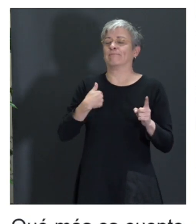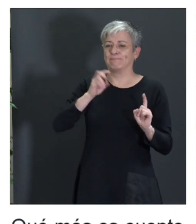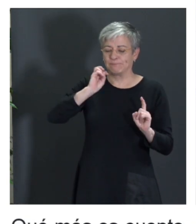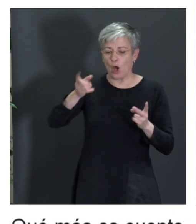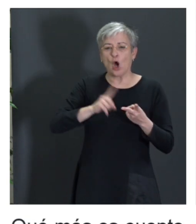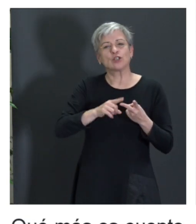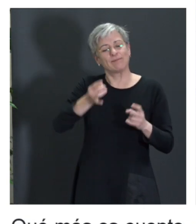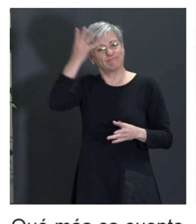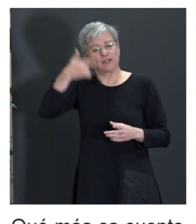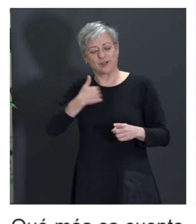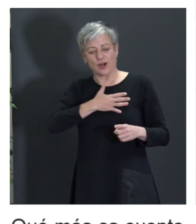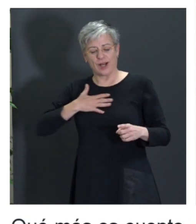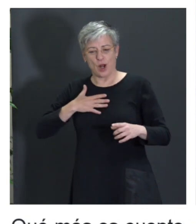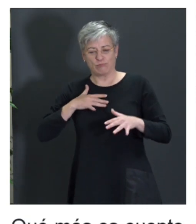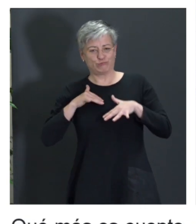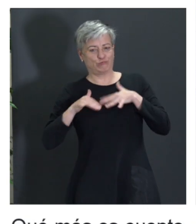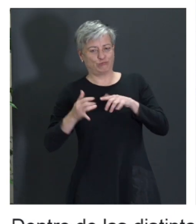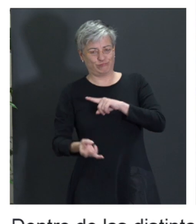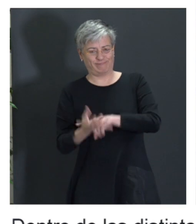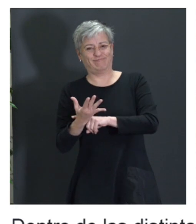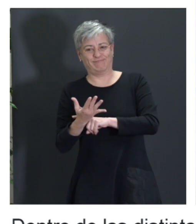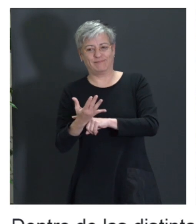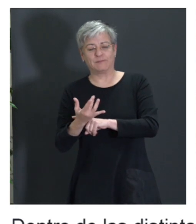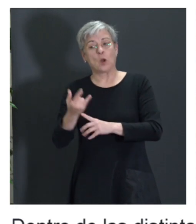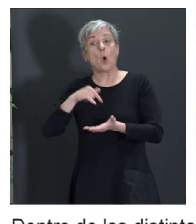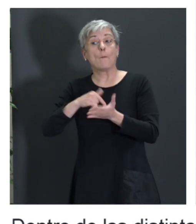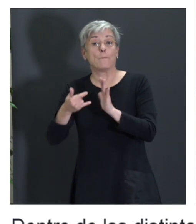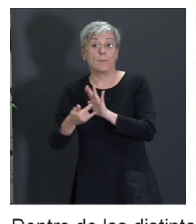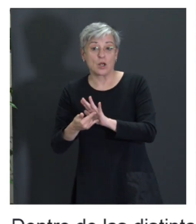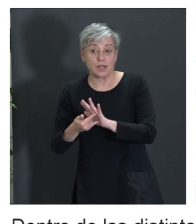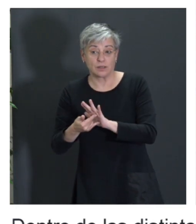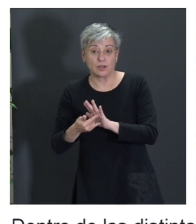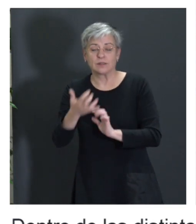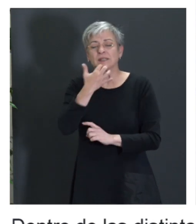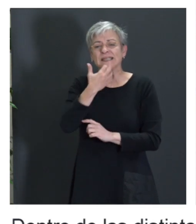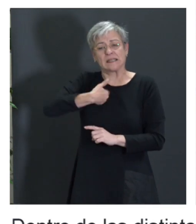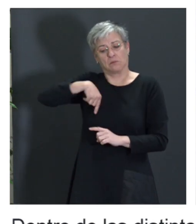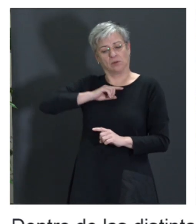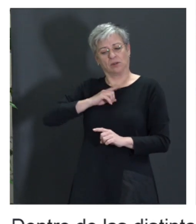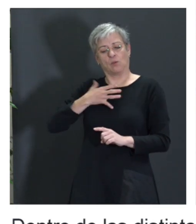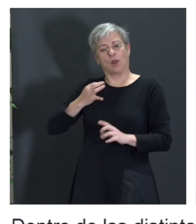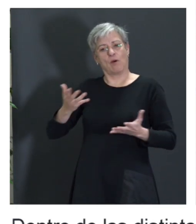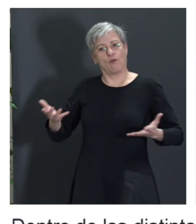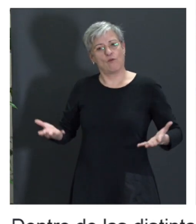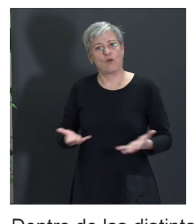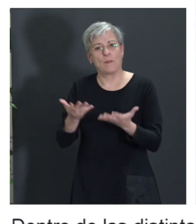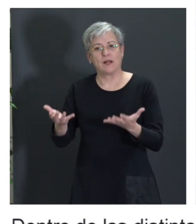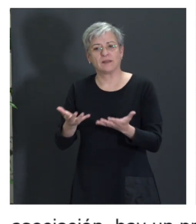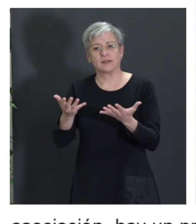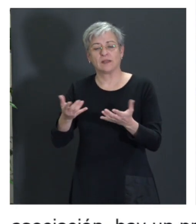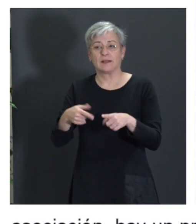hay un proyecto que nos motiva mucho, que sería interesante ver si somos capaces de fomentar que haya más